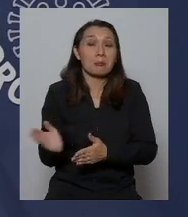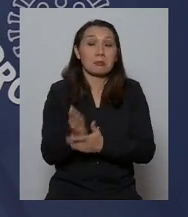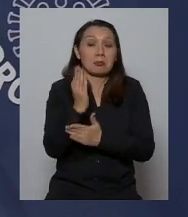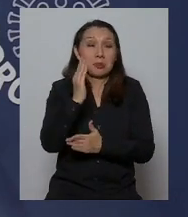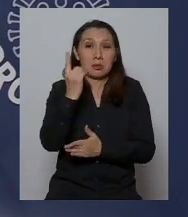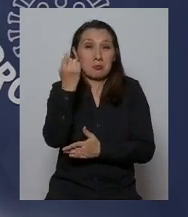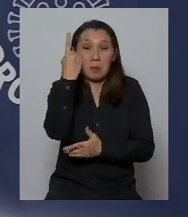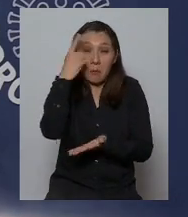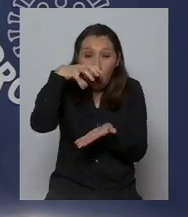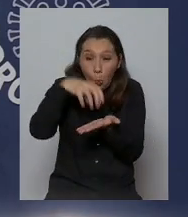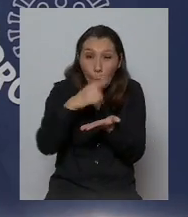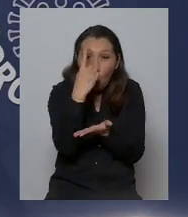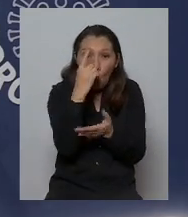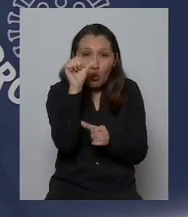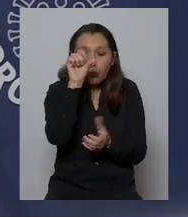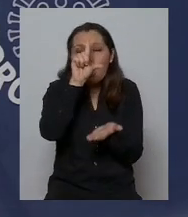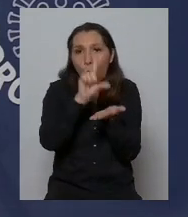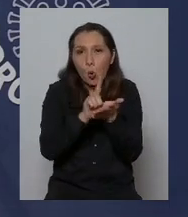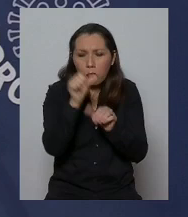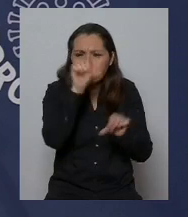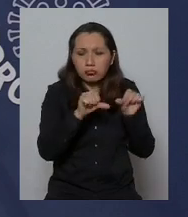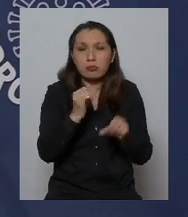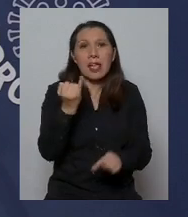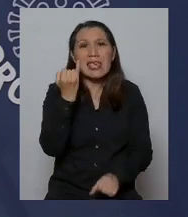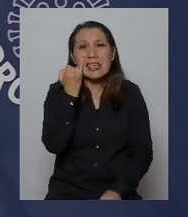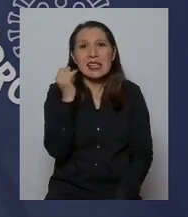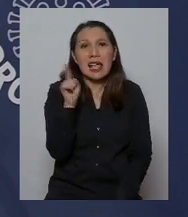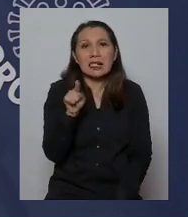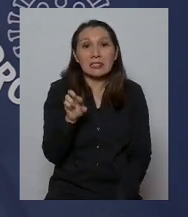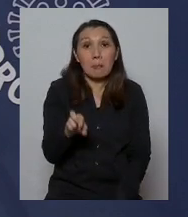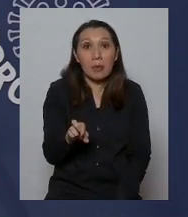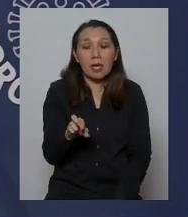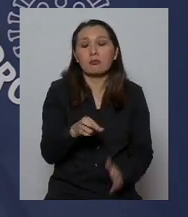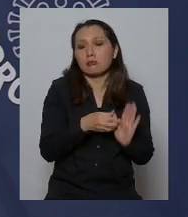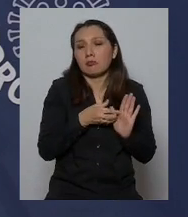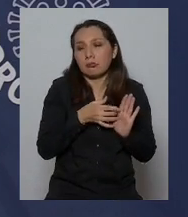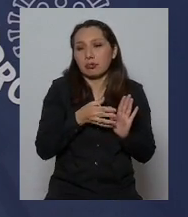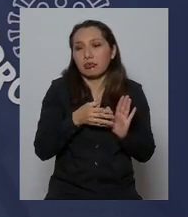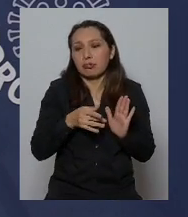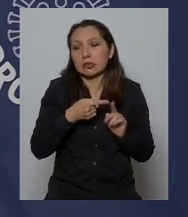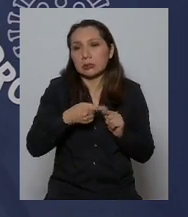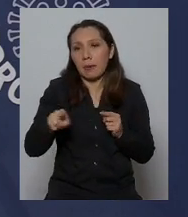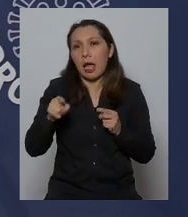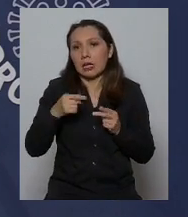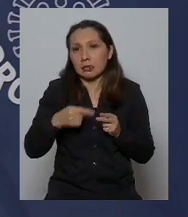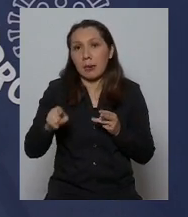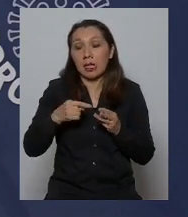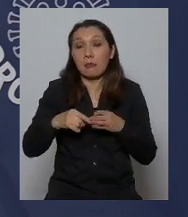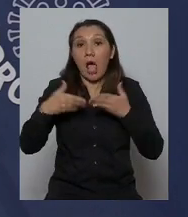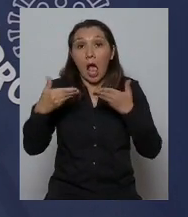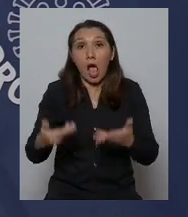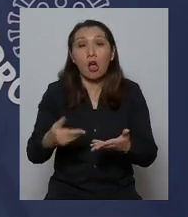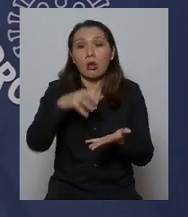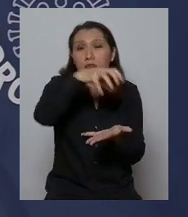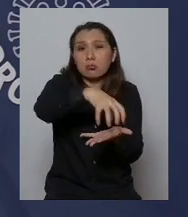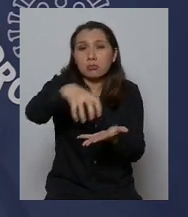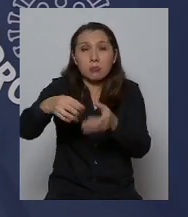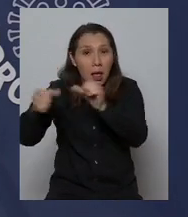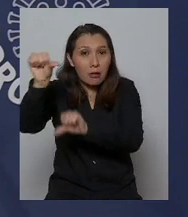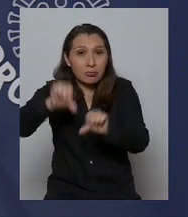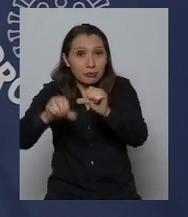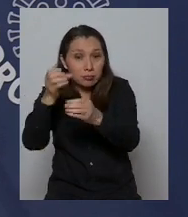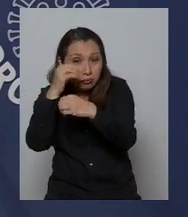un laboratorio el del Instituto de Salud Pública ya han pasado algunas semanas y el día de hoy contamos con